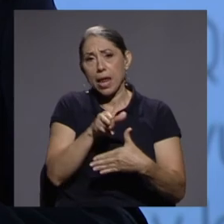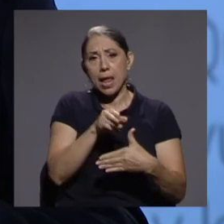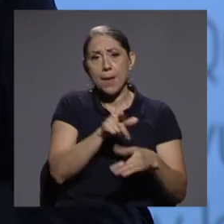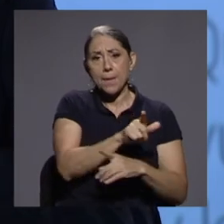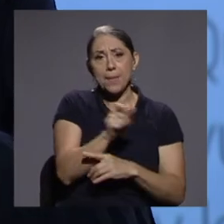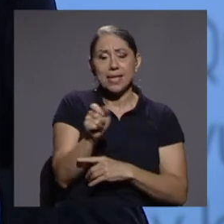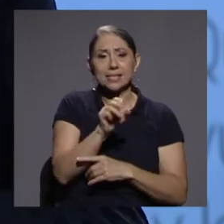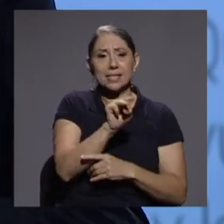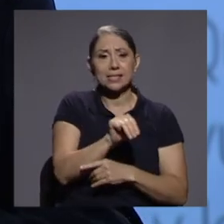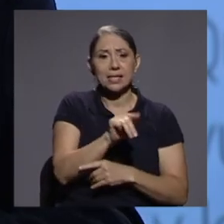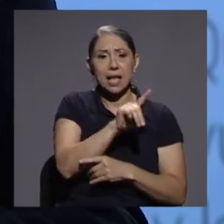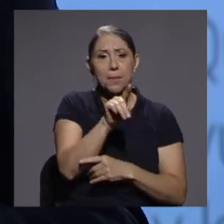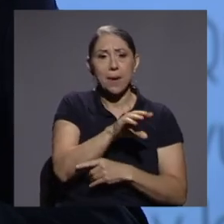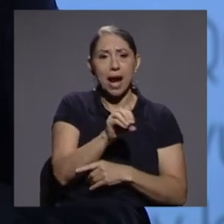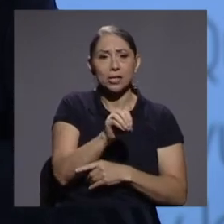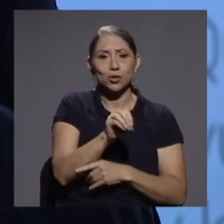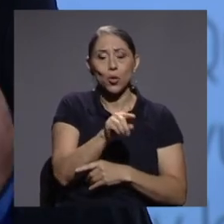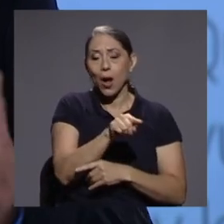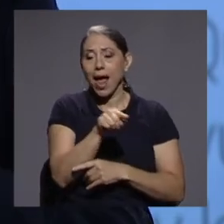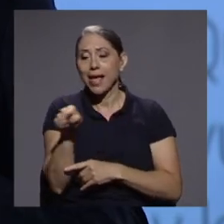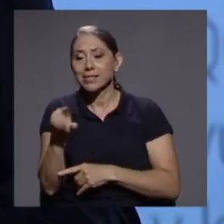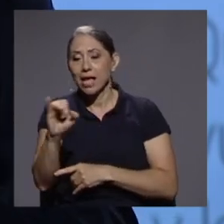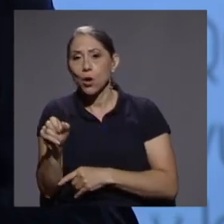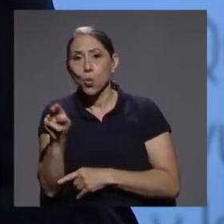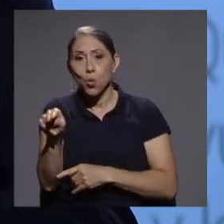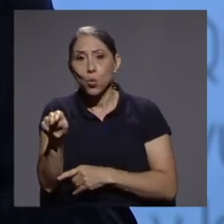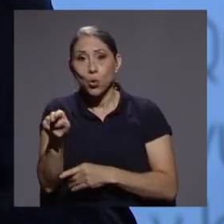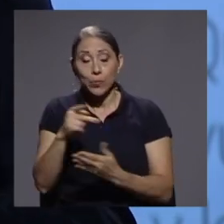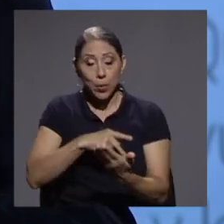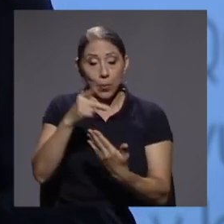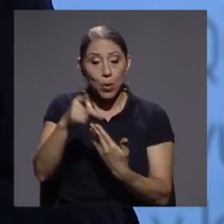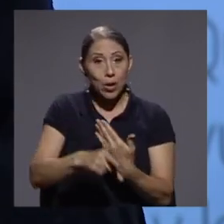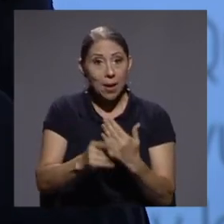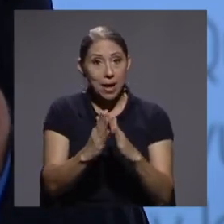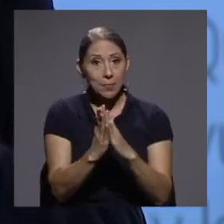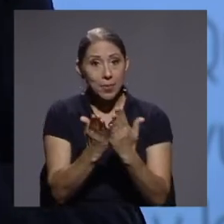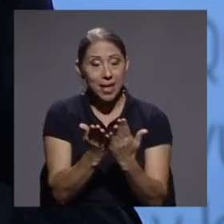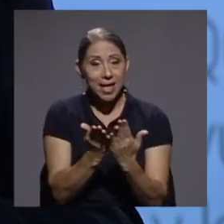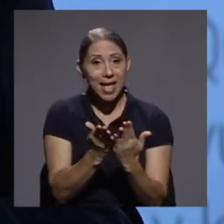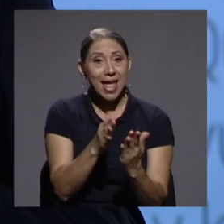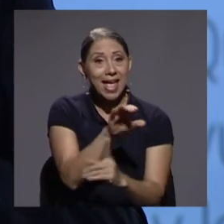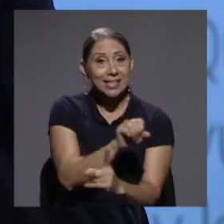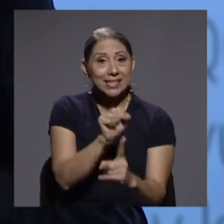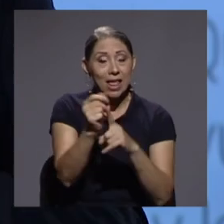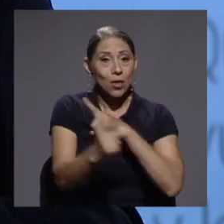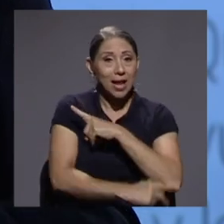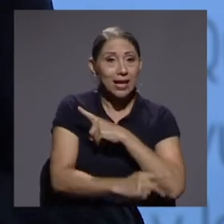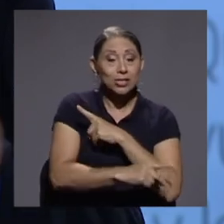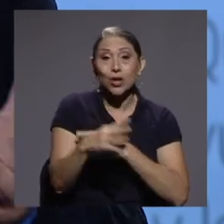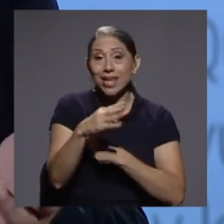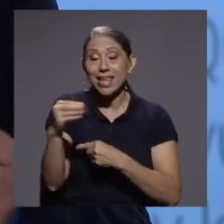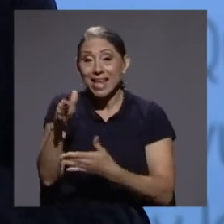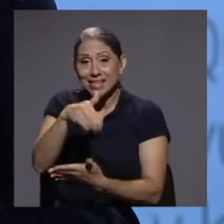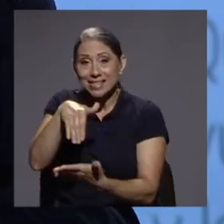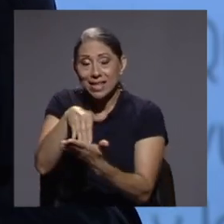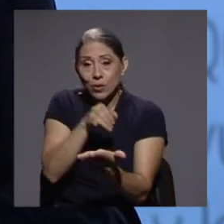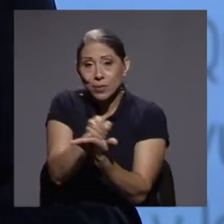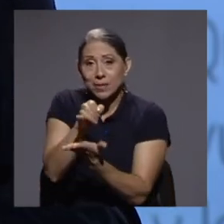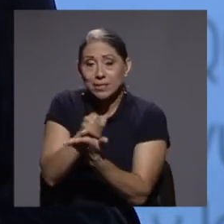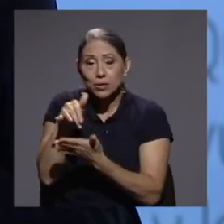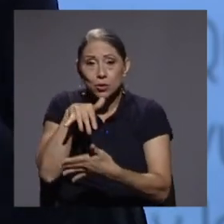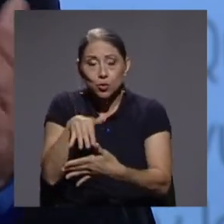de este año, el programa Estado de la Nación y el Centro de Investigación de Estudios Políticos de la UCR